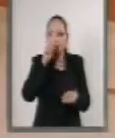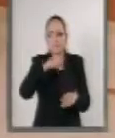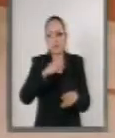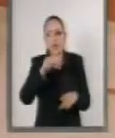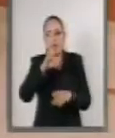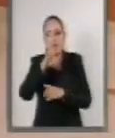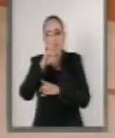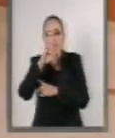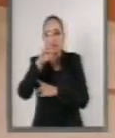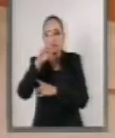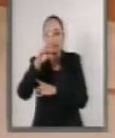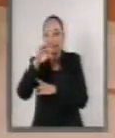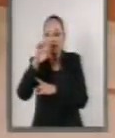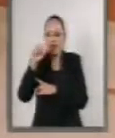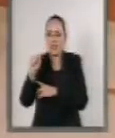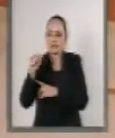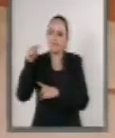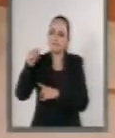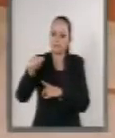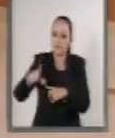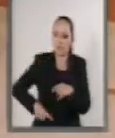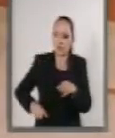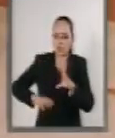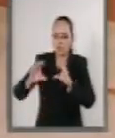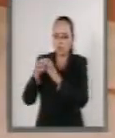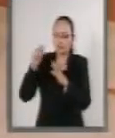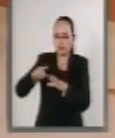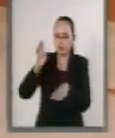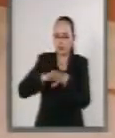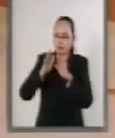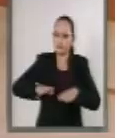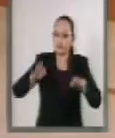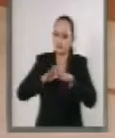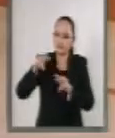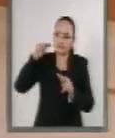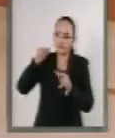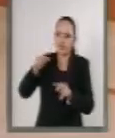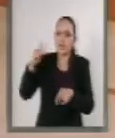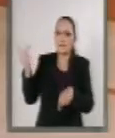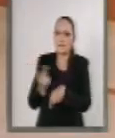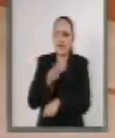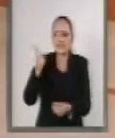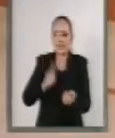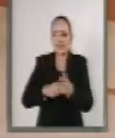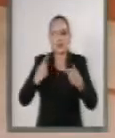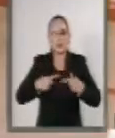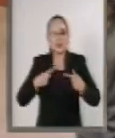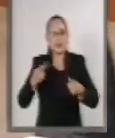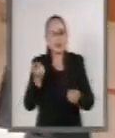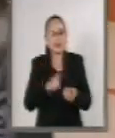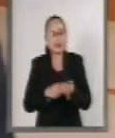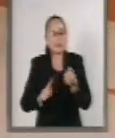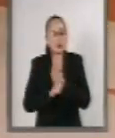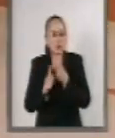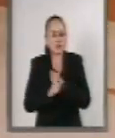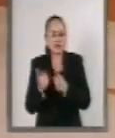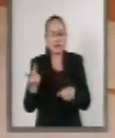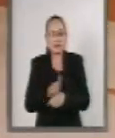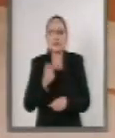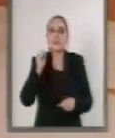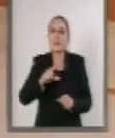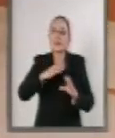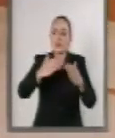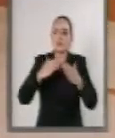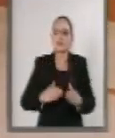Eritrea, será fundamental dar un puntual seguimiento a la situación humanitaria. Y, por supuesto, en la República